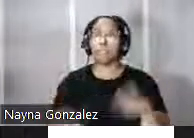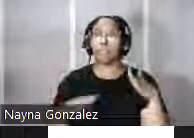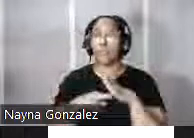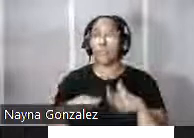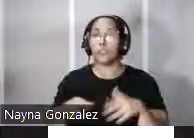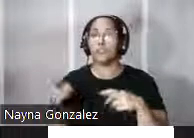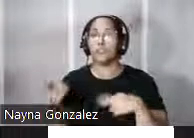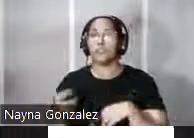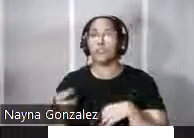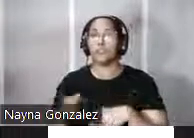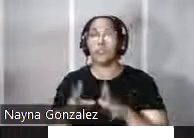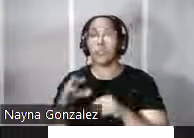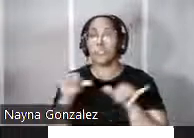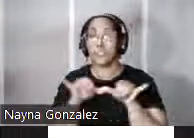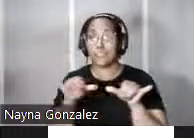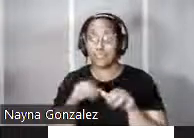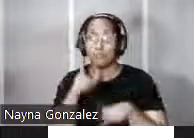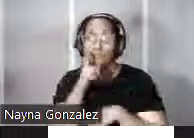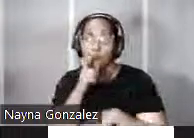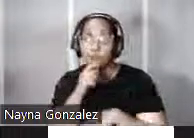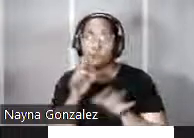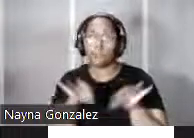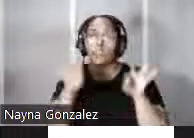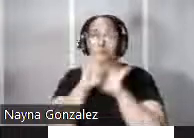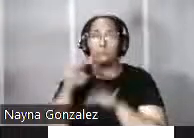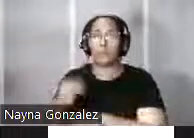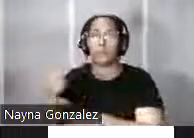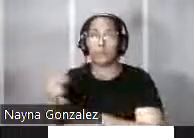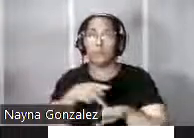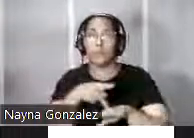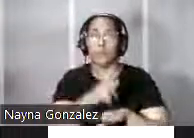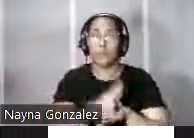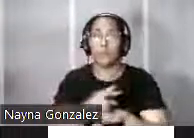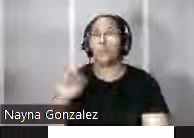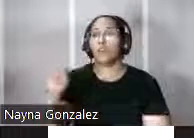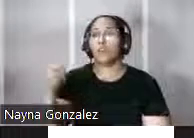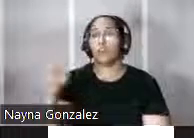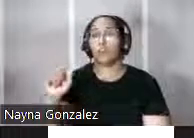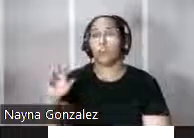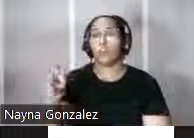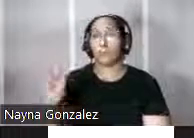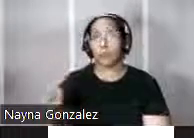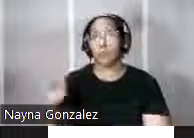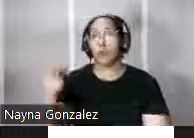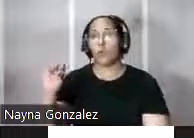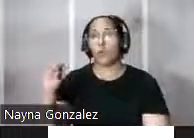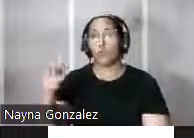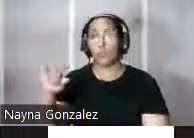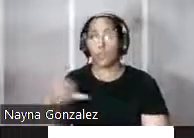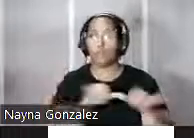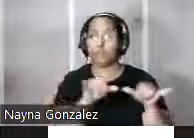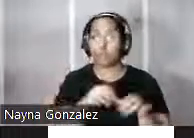ingeniero importante también en la historia de Puerto Rico como fue Tomás O'Reilly un ingeniero que la mayoría de los